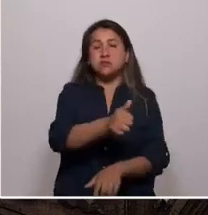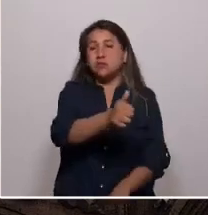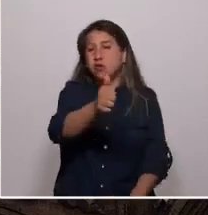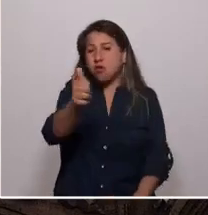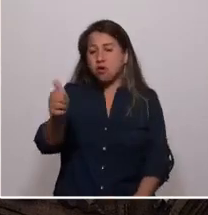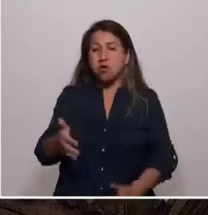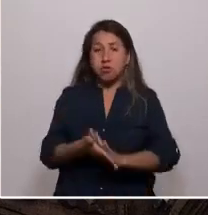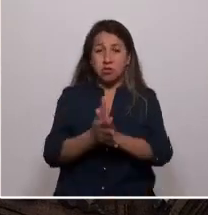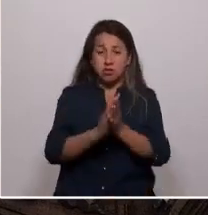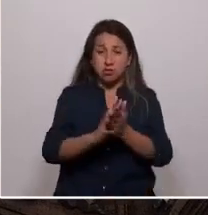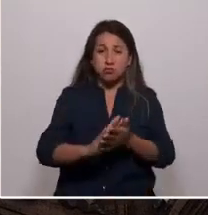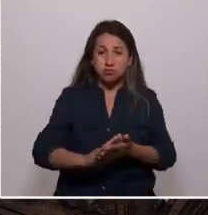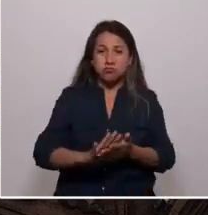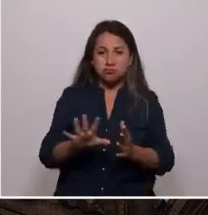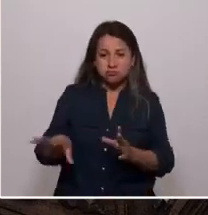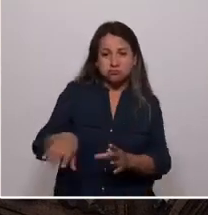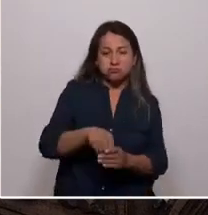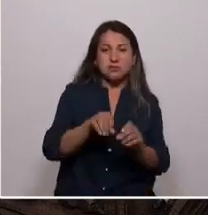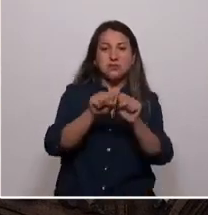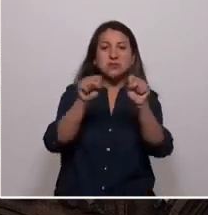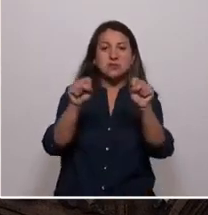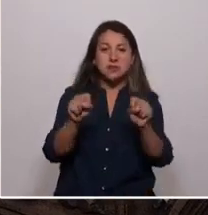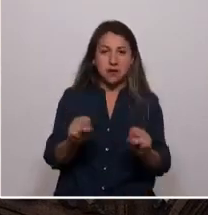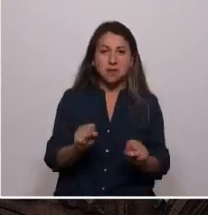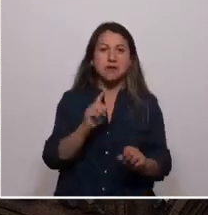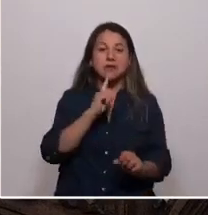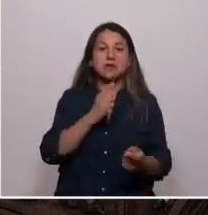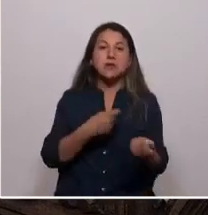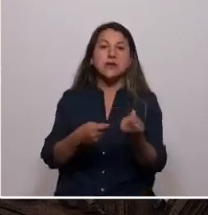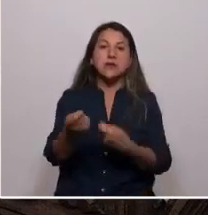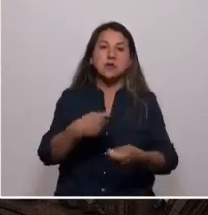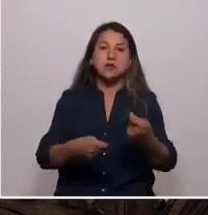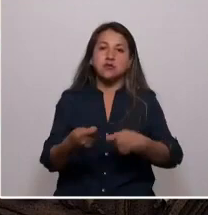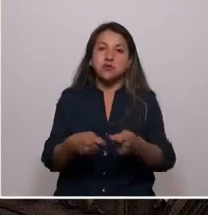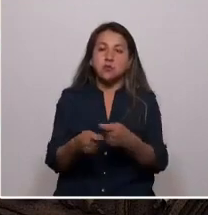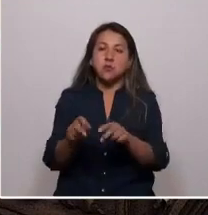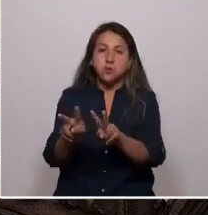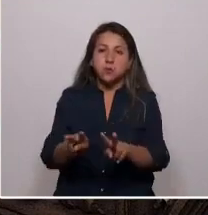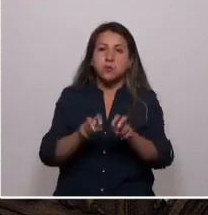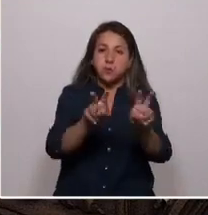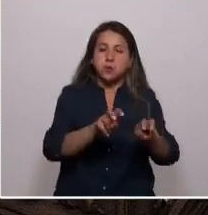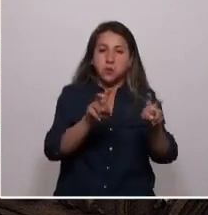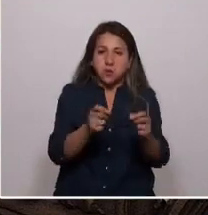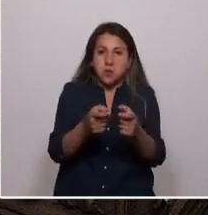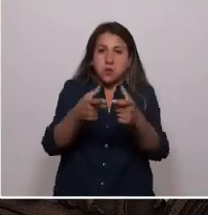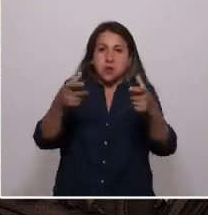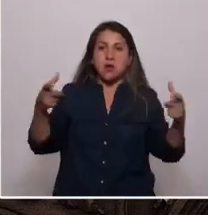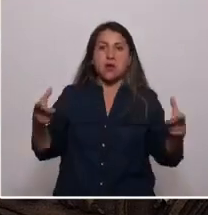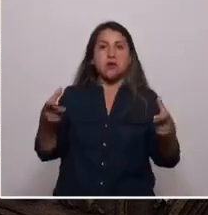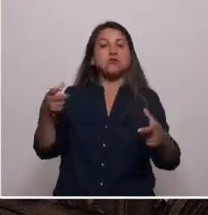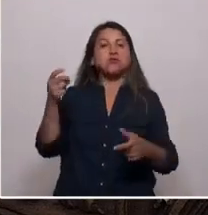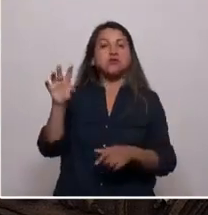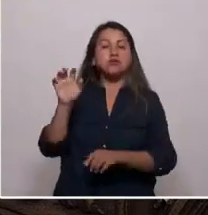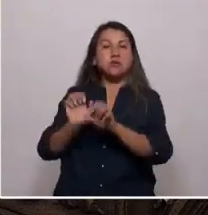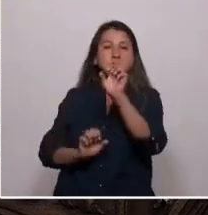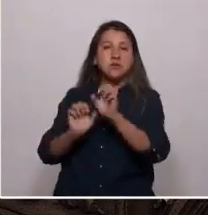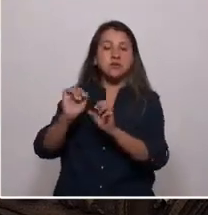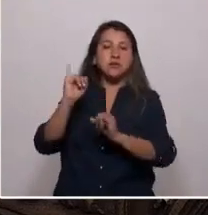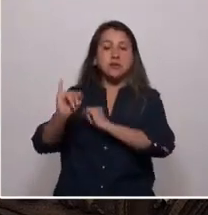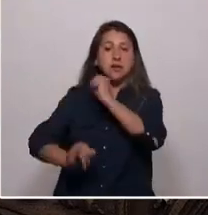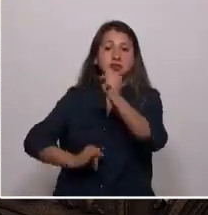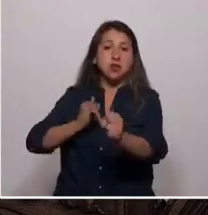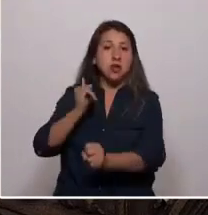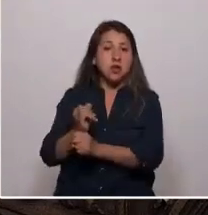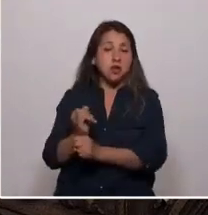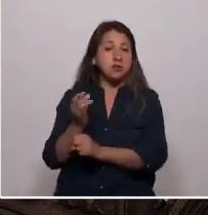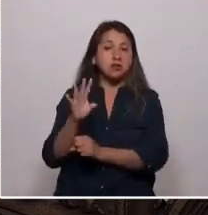todos y todas somos parte de un sistema que constituye un negocio gigante para corporaciones internacionales y para una negligente